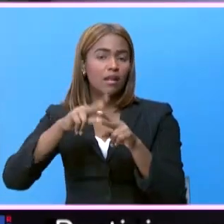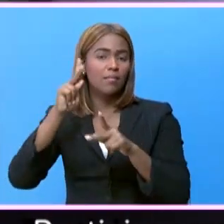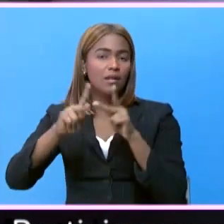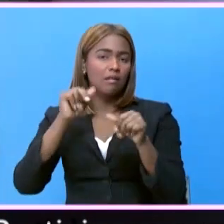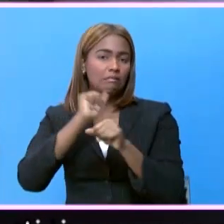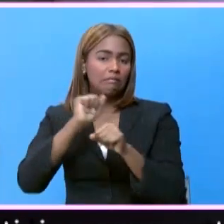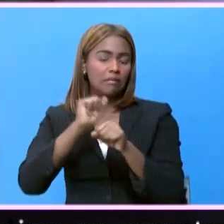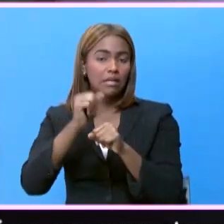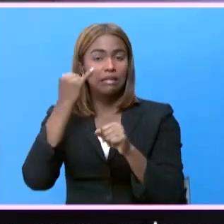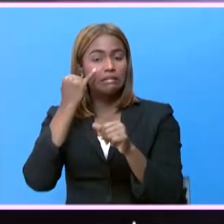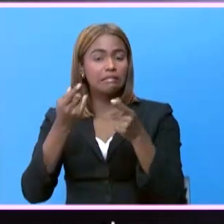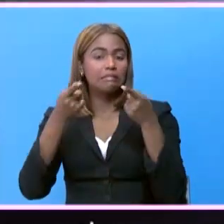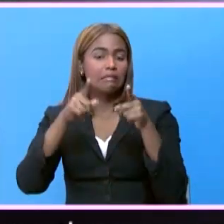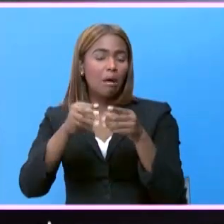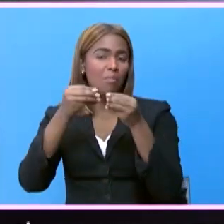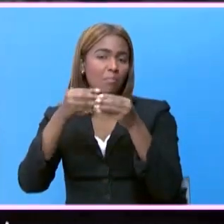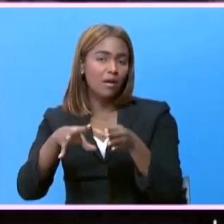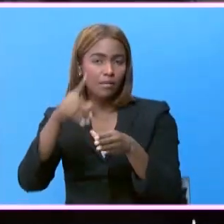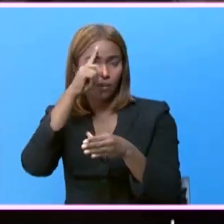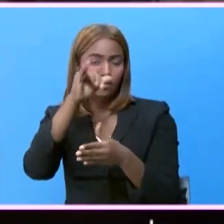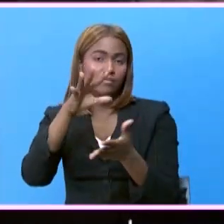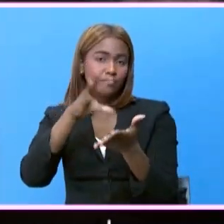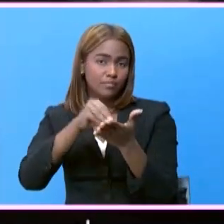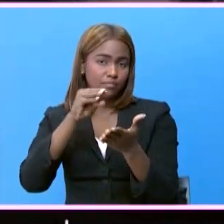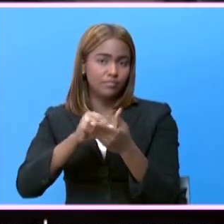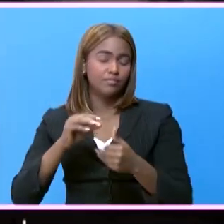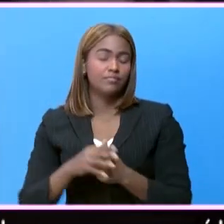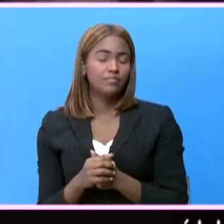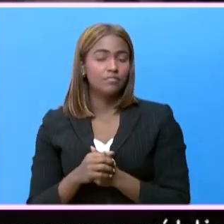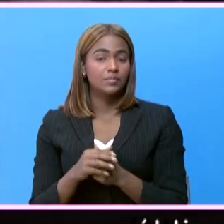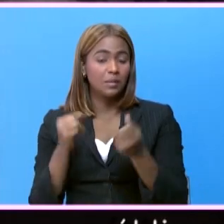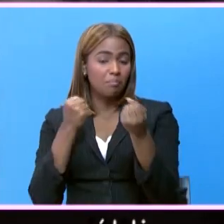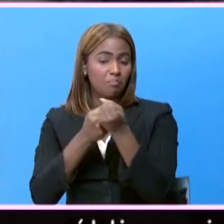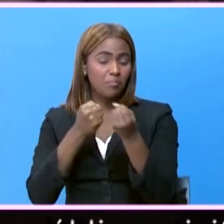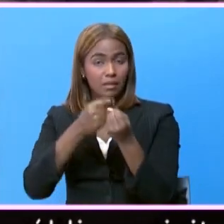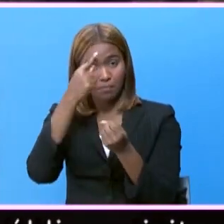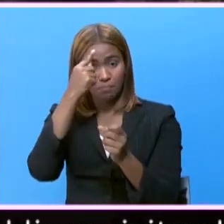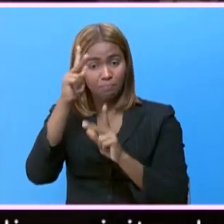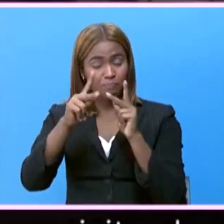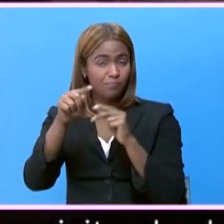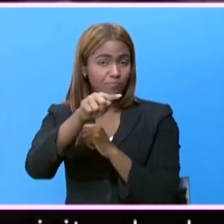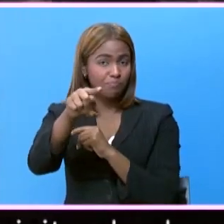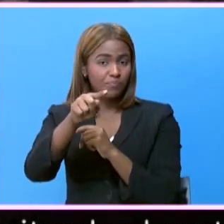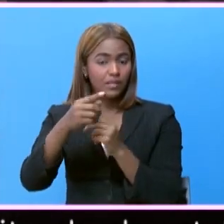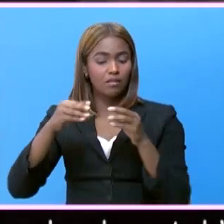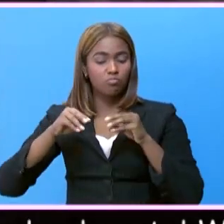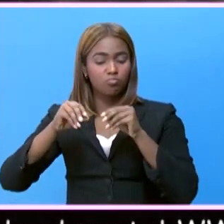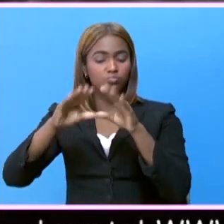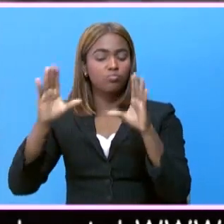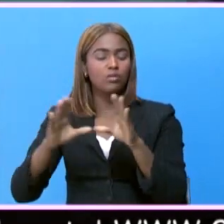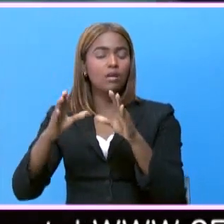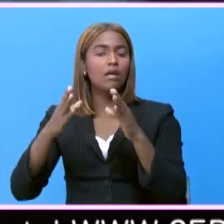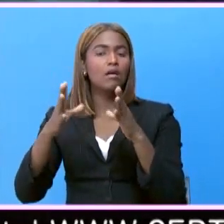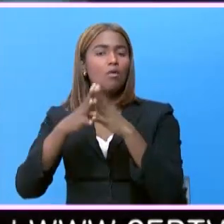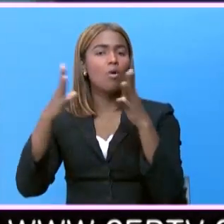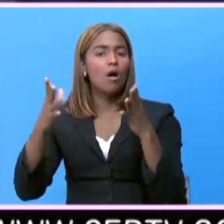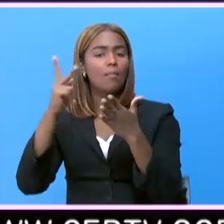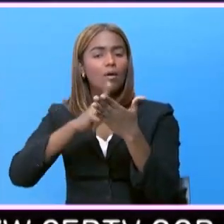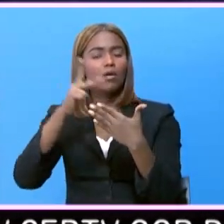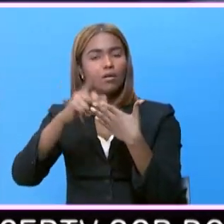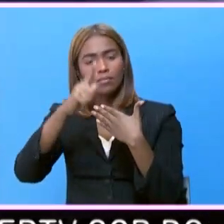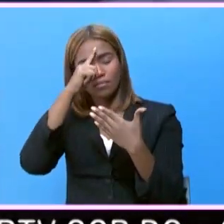productores en caso de pérdidas de la cosecha. En apoyo a los sectores agropecuarios, Agricultura desarrolla un amplio programa de